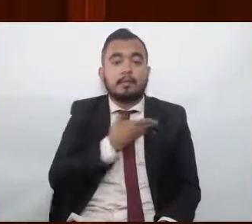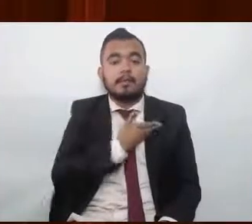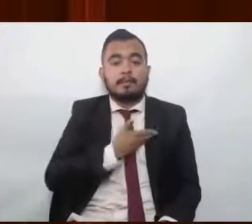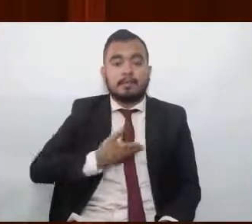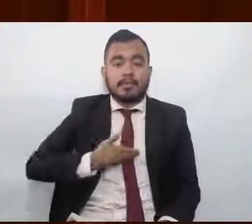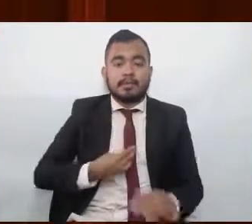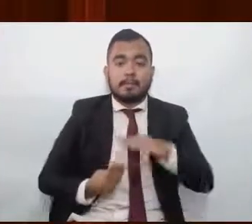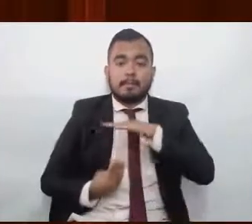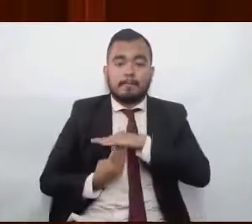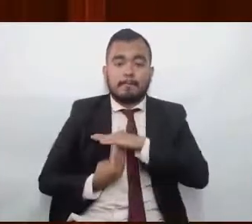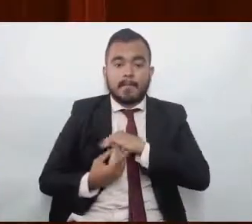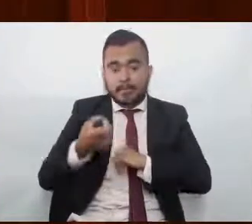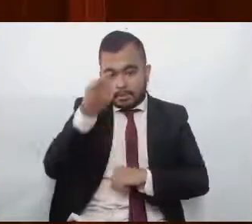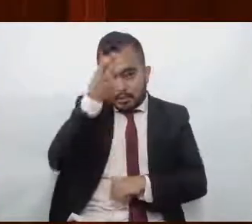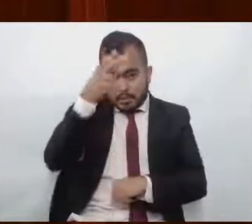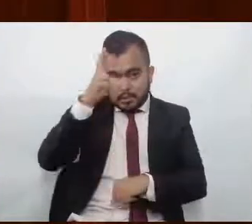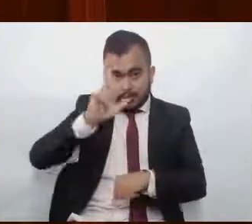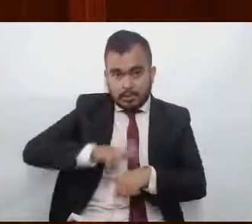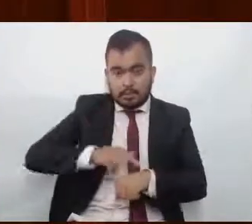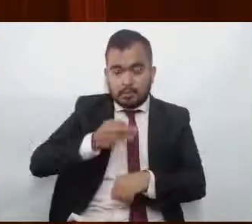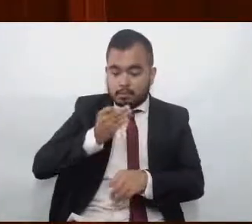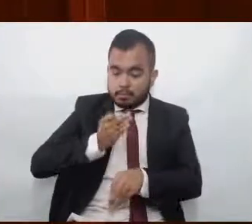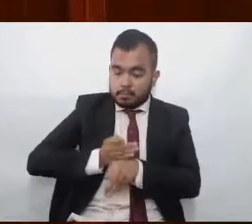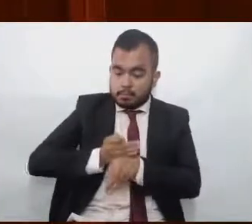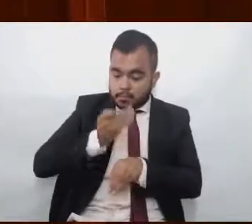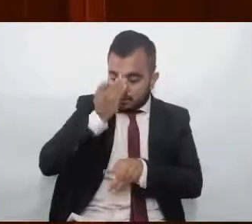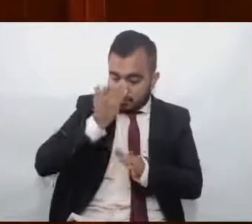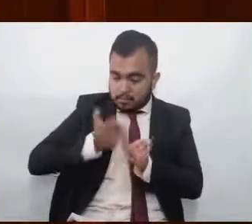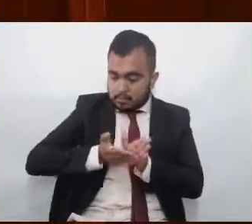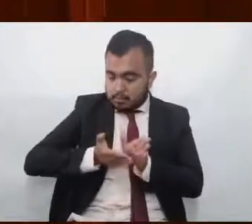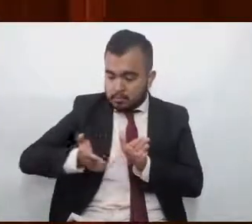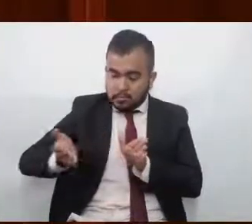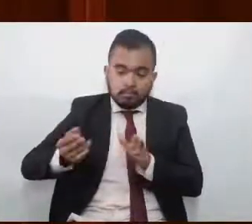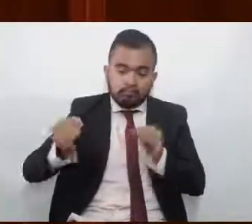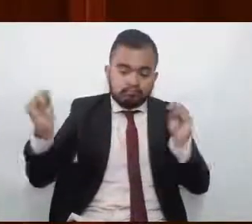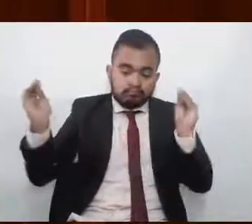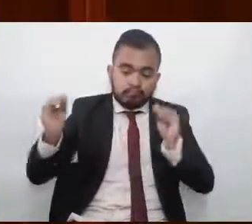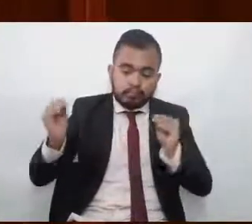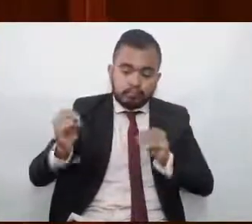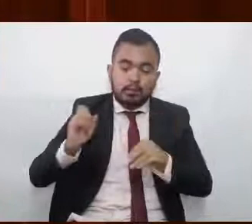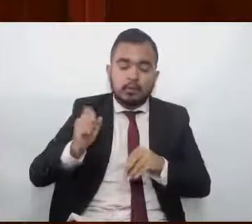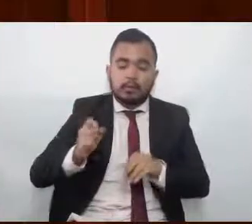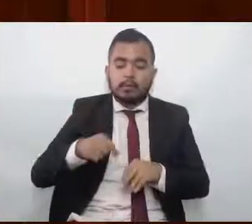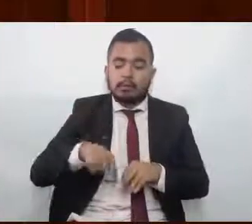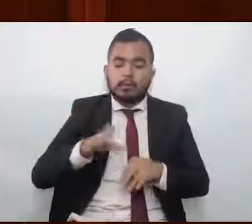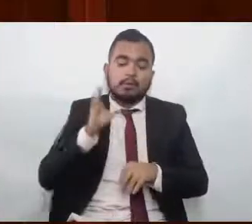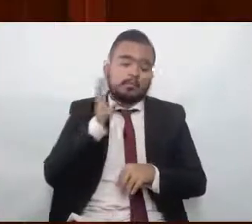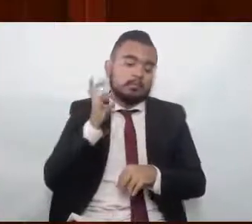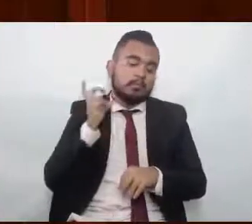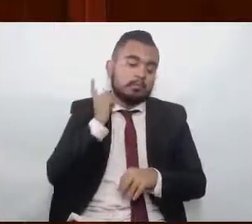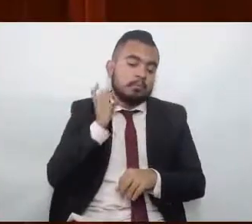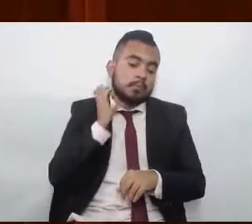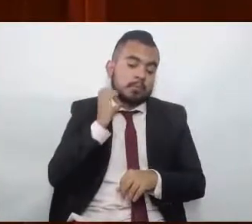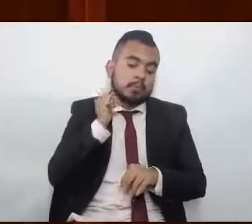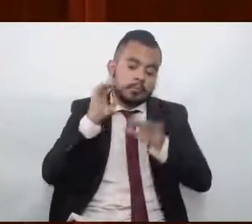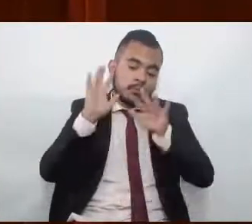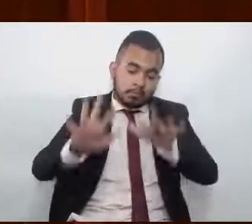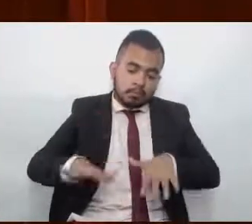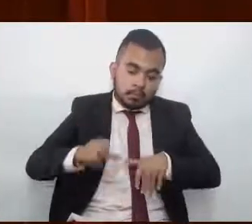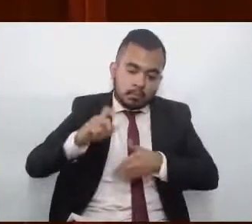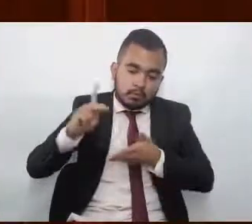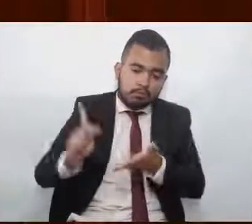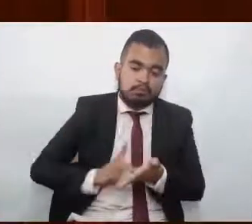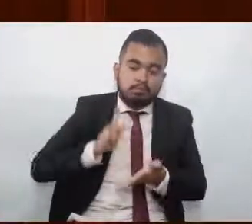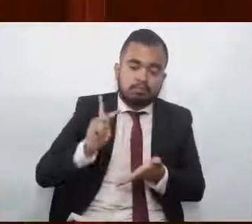de este periodo de sesiones de la H6 legislatura de Estado Libre y Sobrano de México. Presente. Antes de